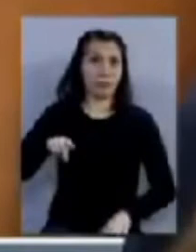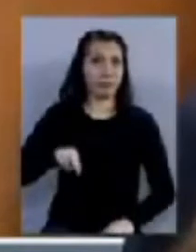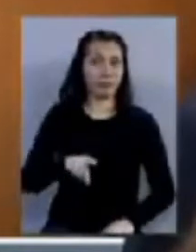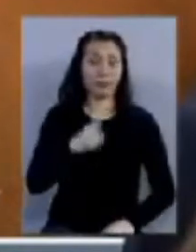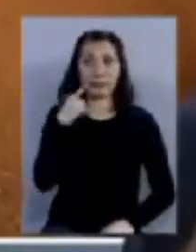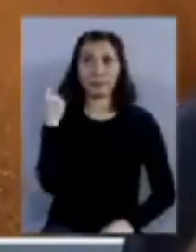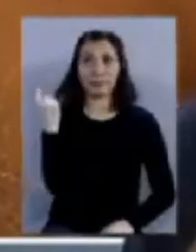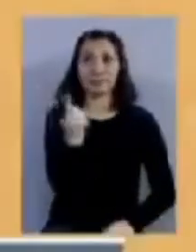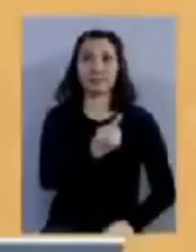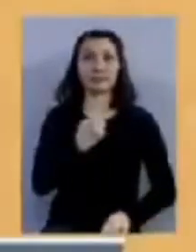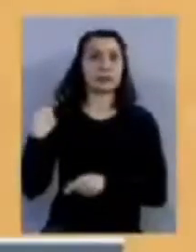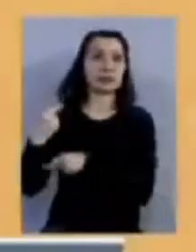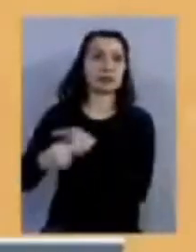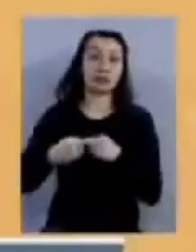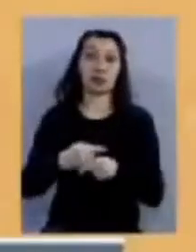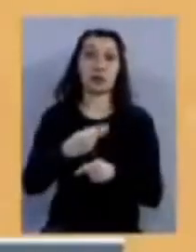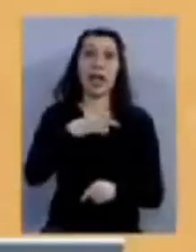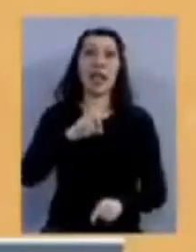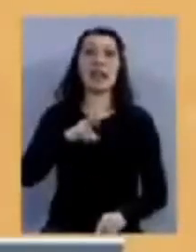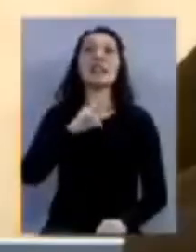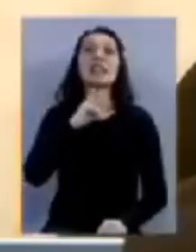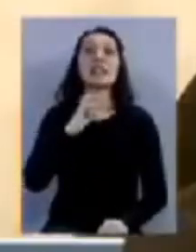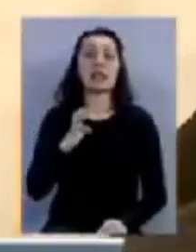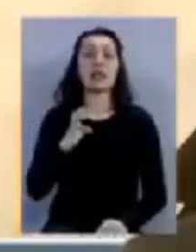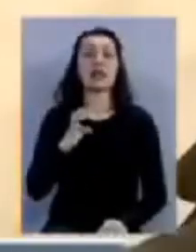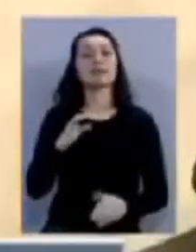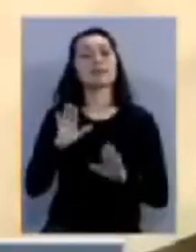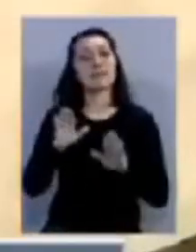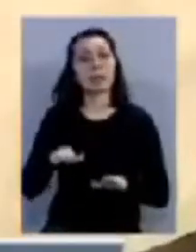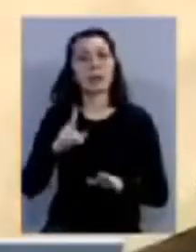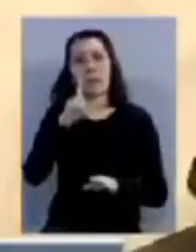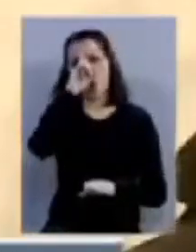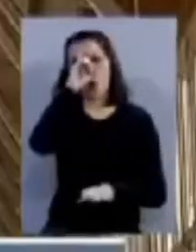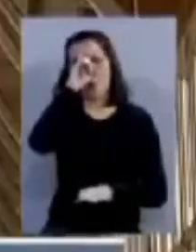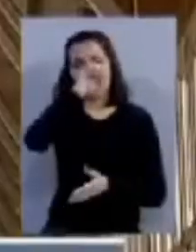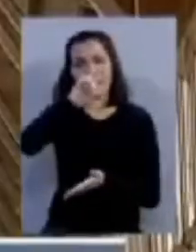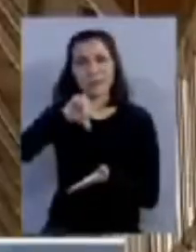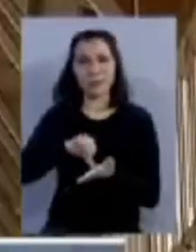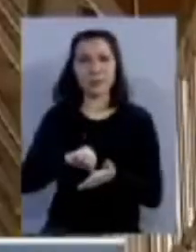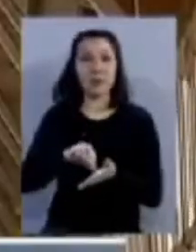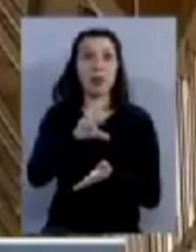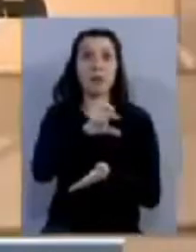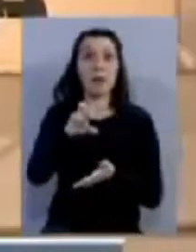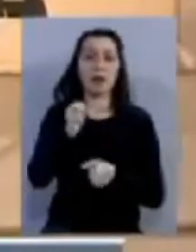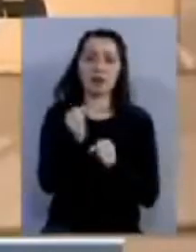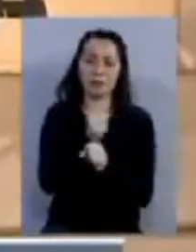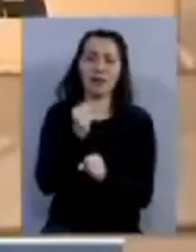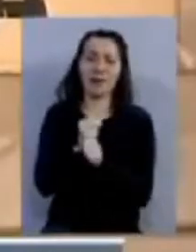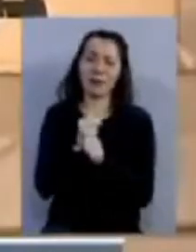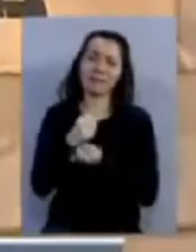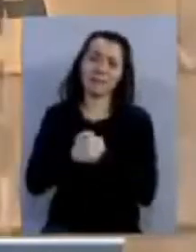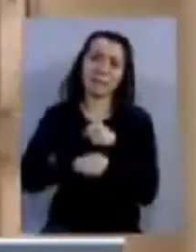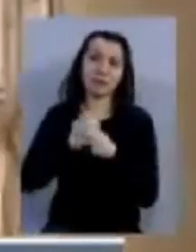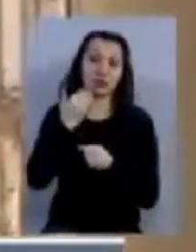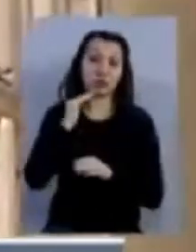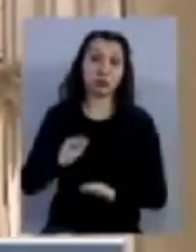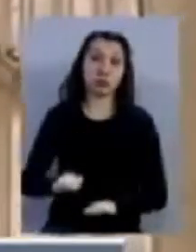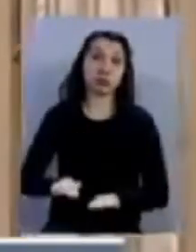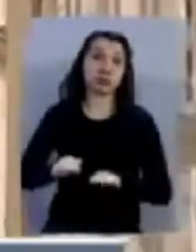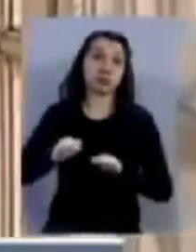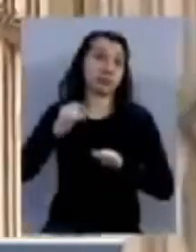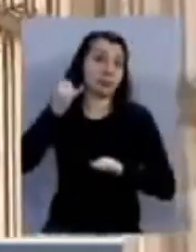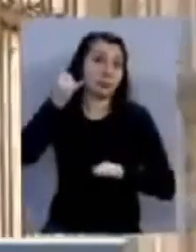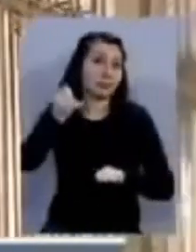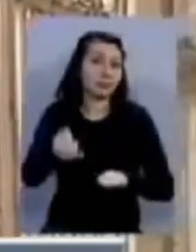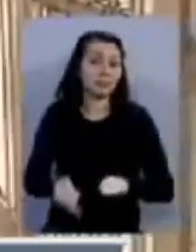La historia de Enrique se trenza con la del hospital de la ciudad. Sus padres trabajaron aquí, su infancia la pasó